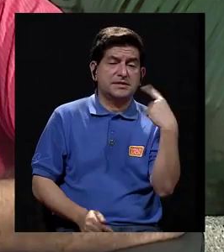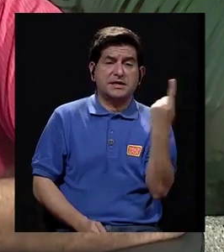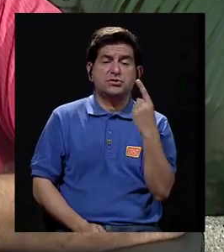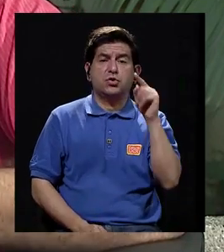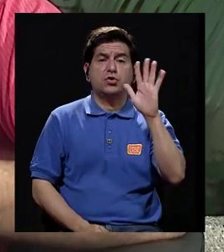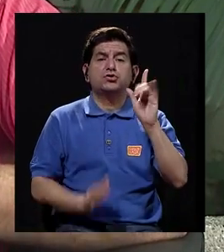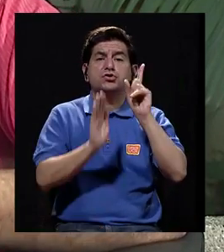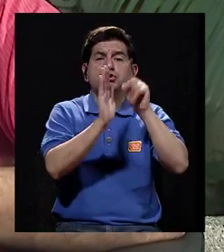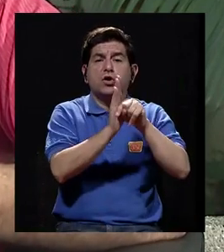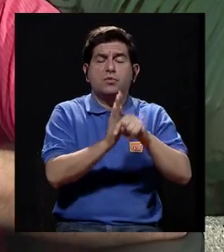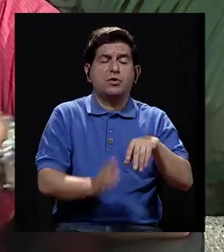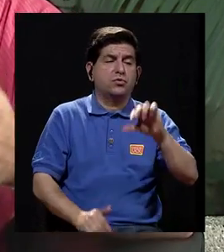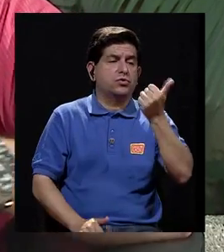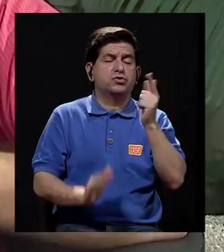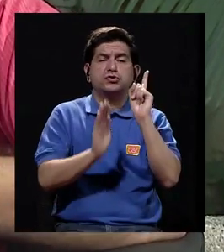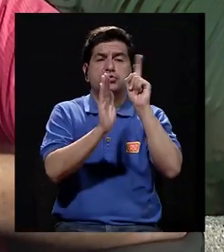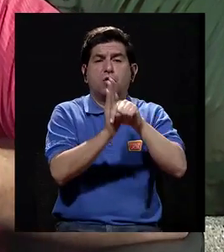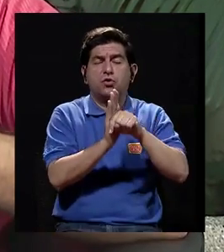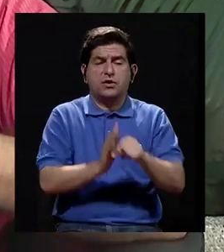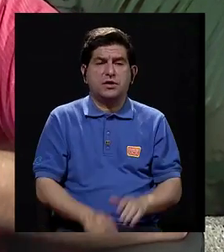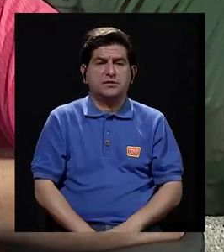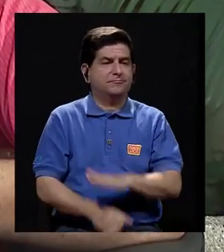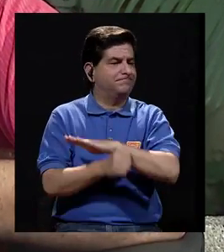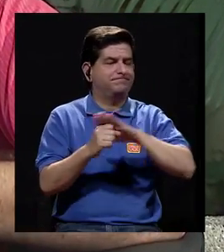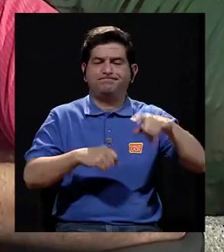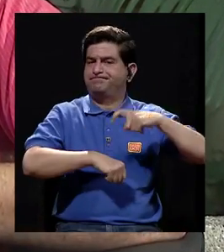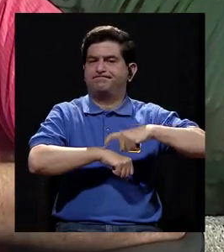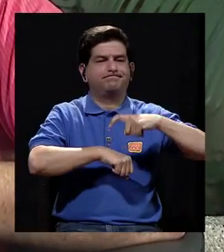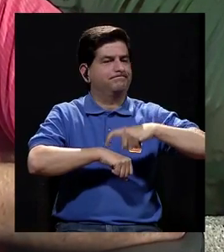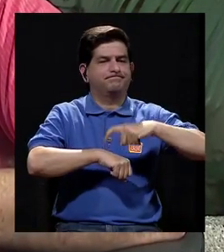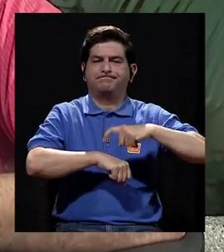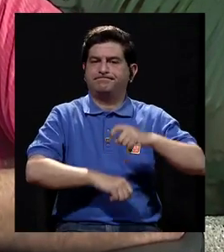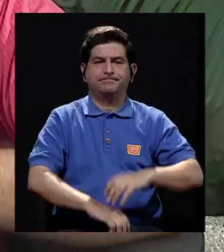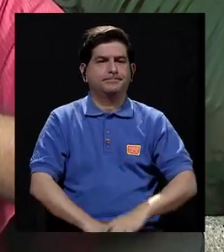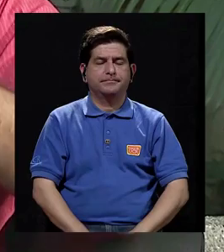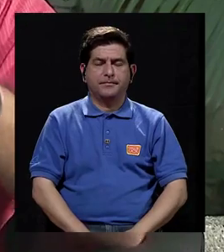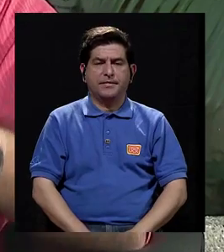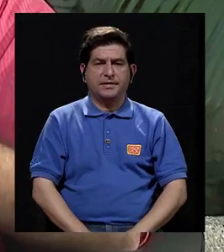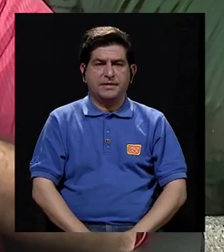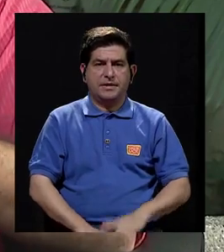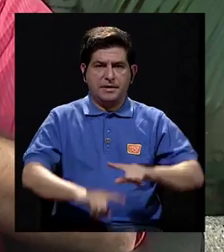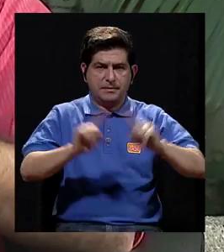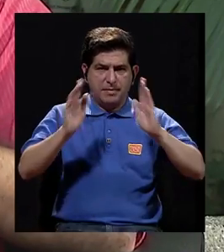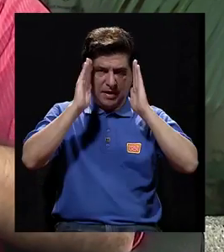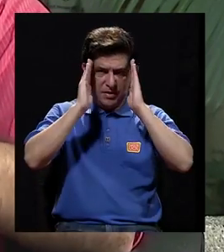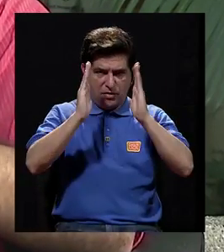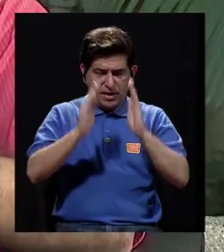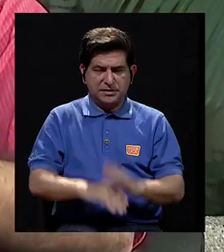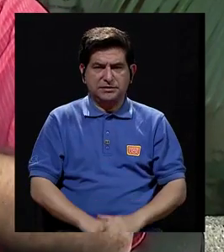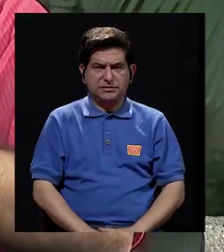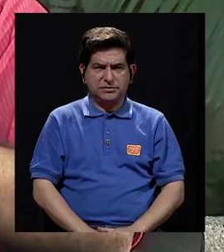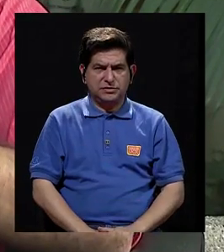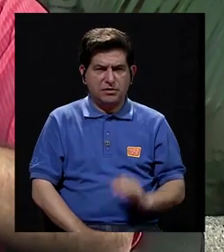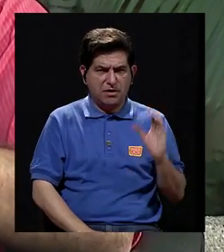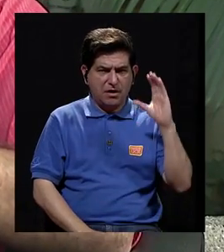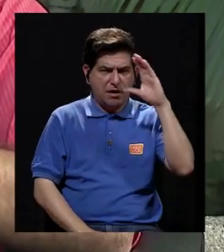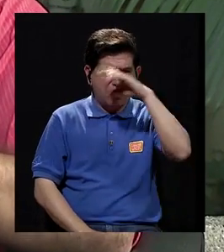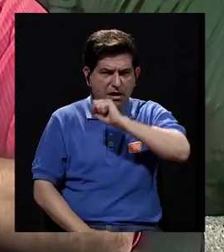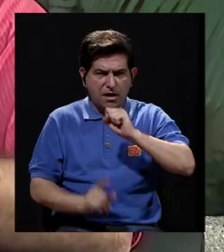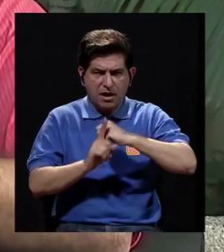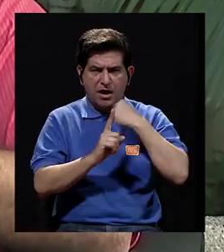minutos, que a veces se les brinda 10 minutos y a veces no es suficiente. Sin embargo, cuando la atención se detectan